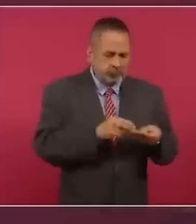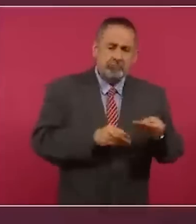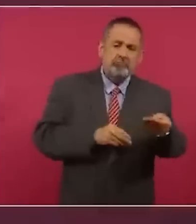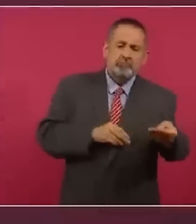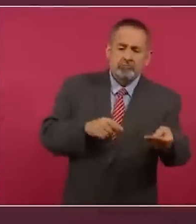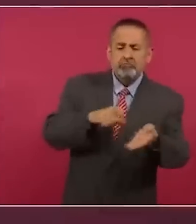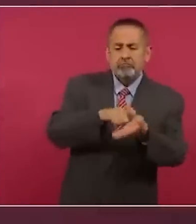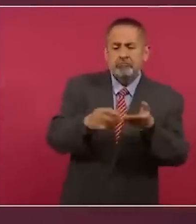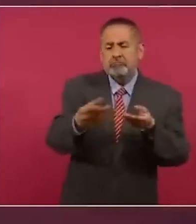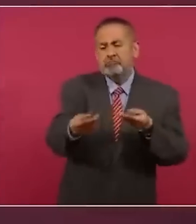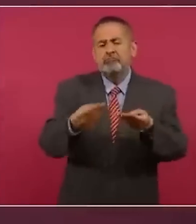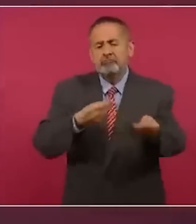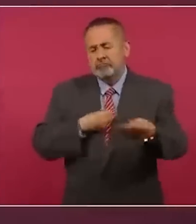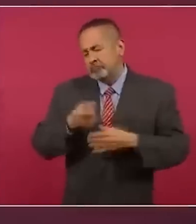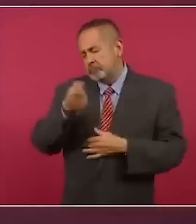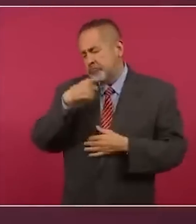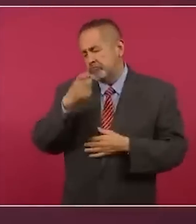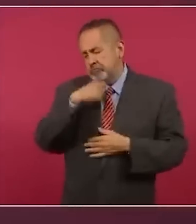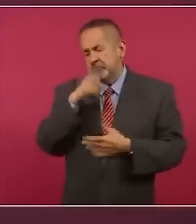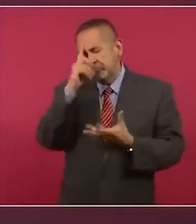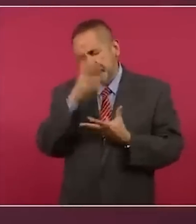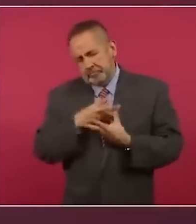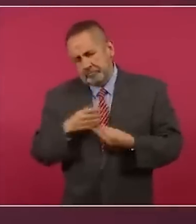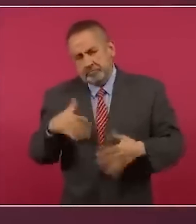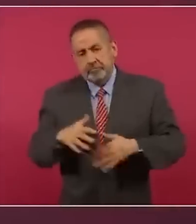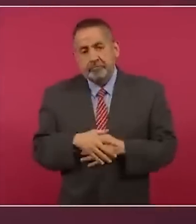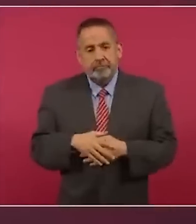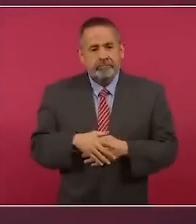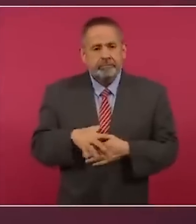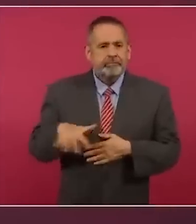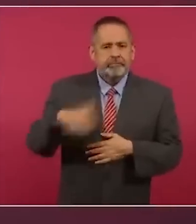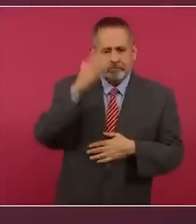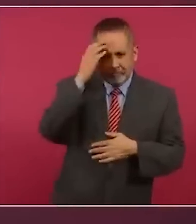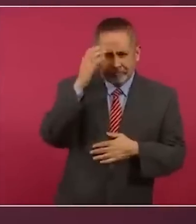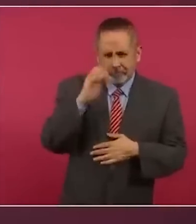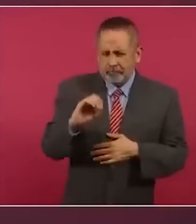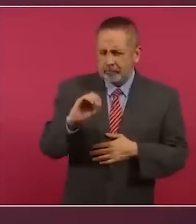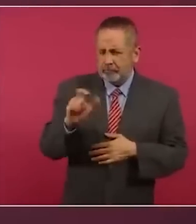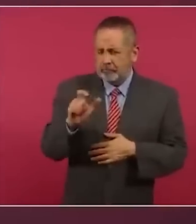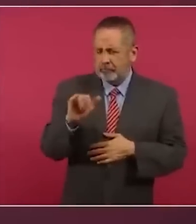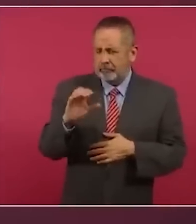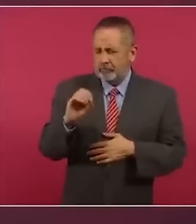ese analgésico, el más conocido oxicontin.